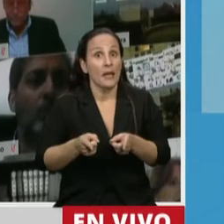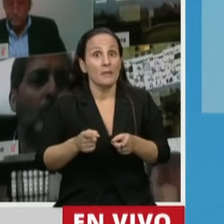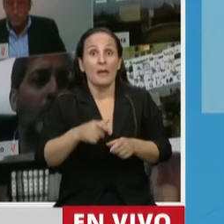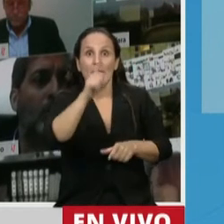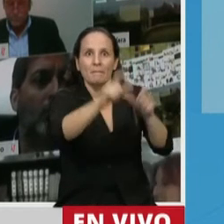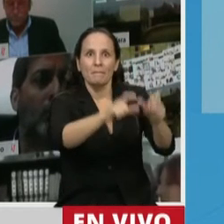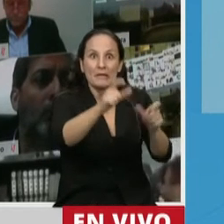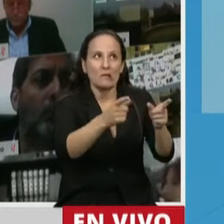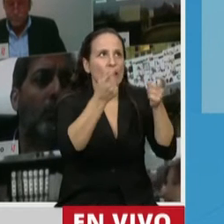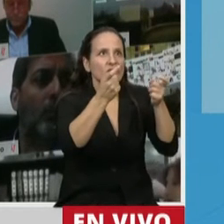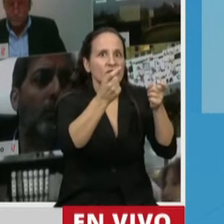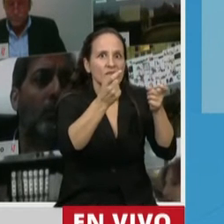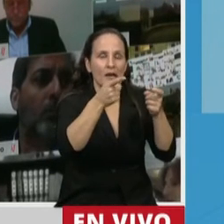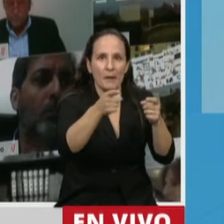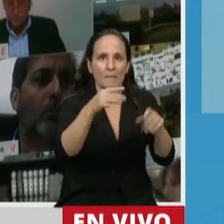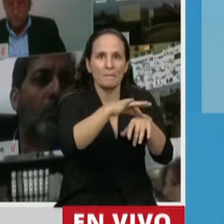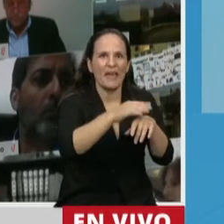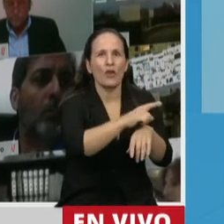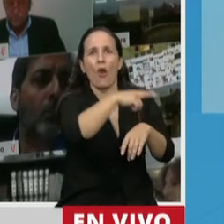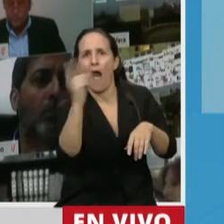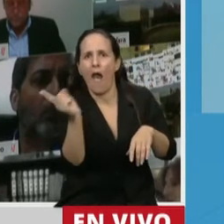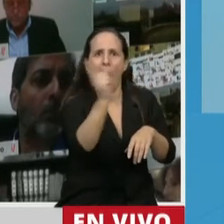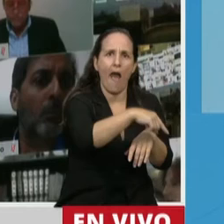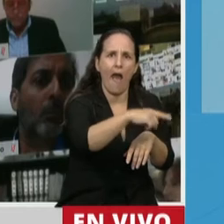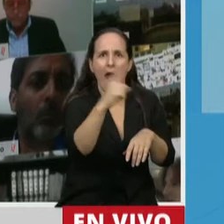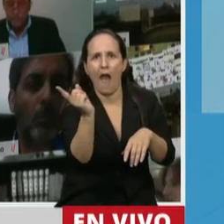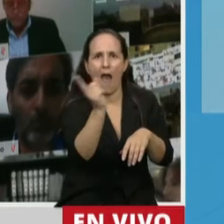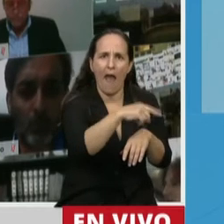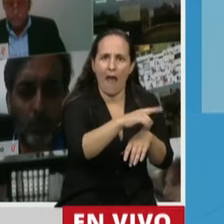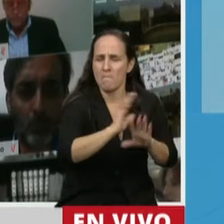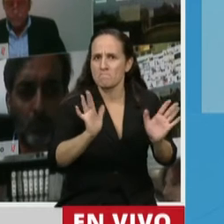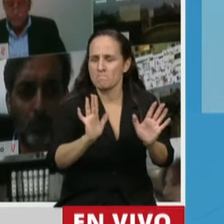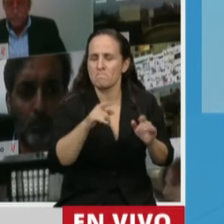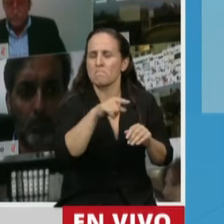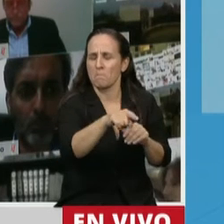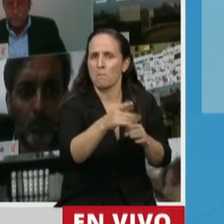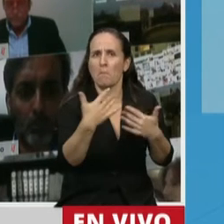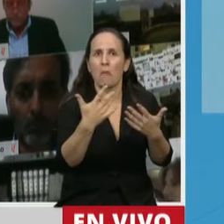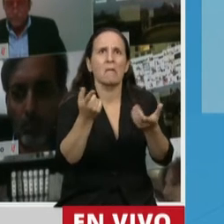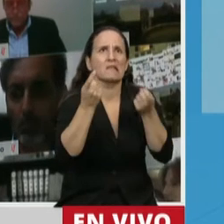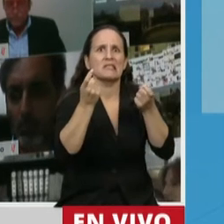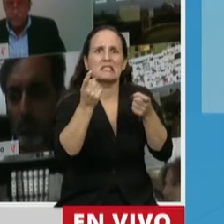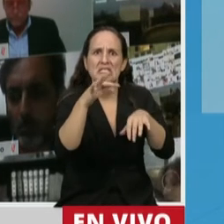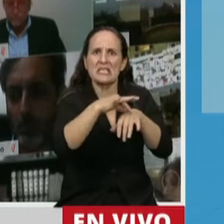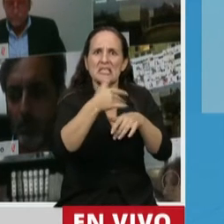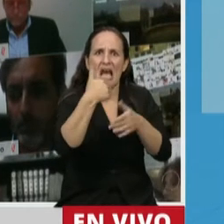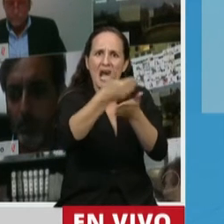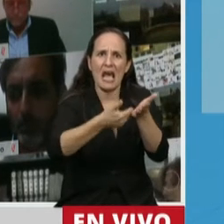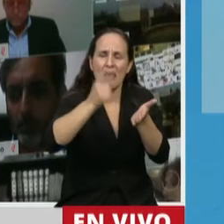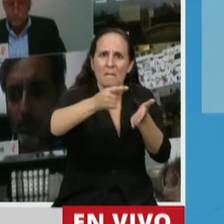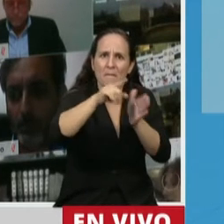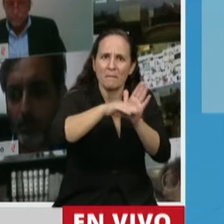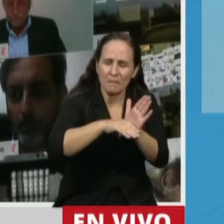pacientes no tendrán que movilizarse, ir y volver con la consulta con el fin de obtener una receta. También se